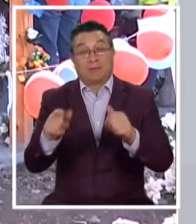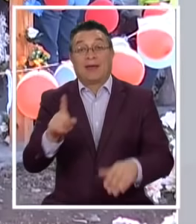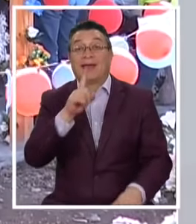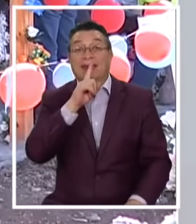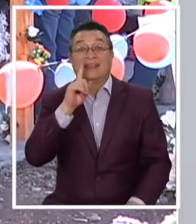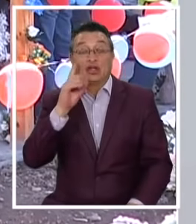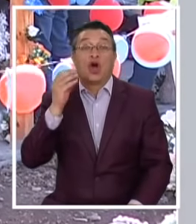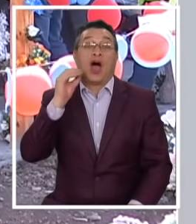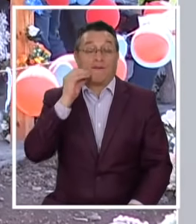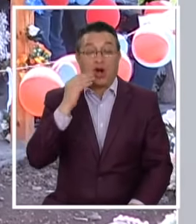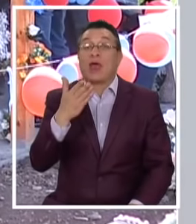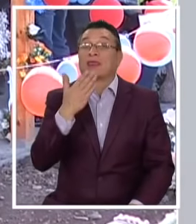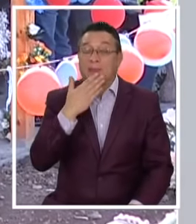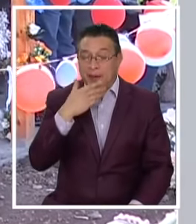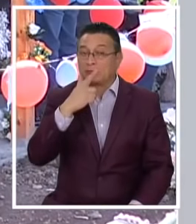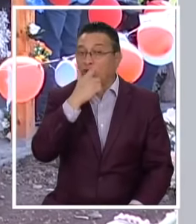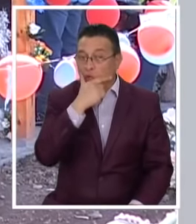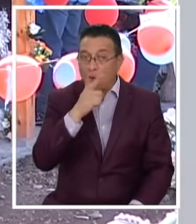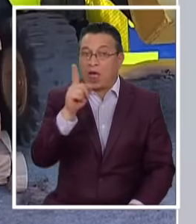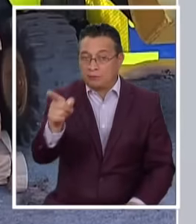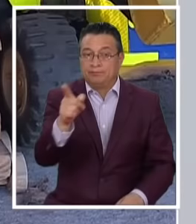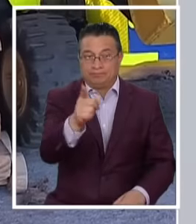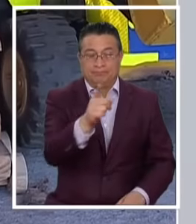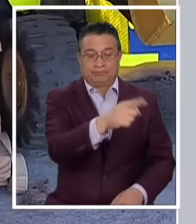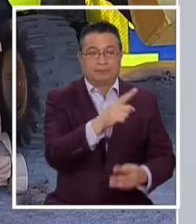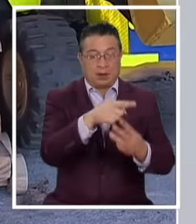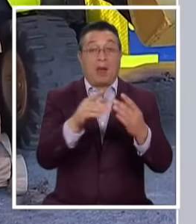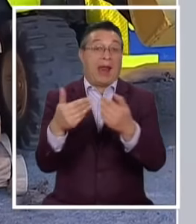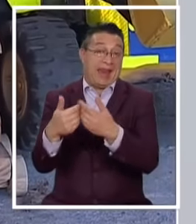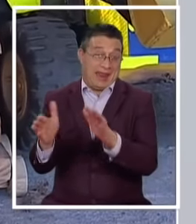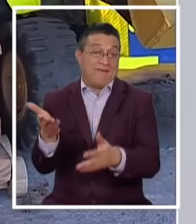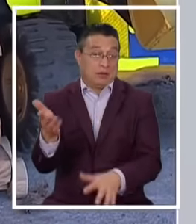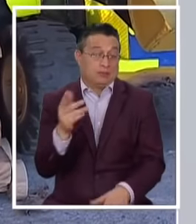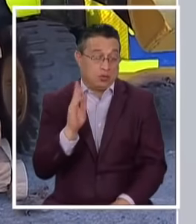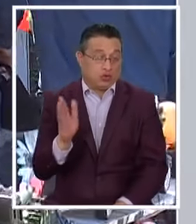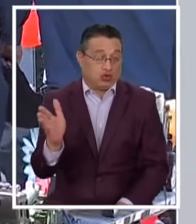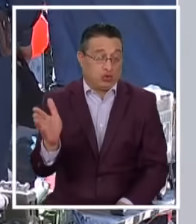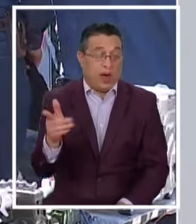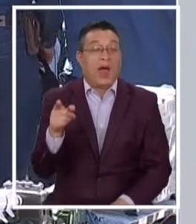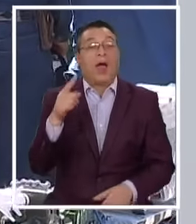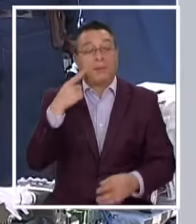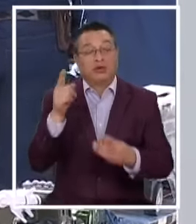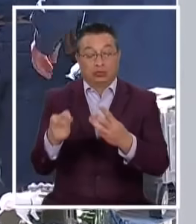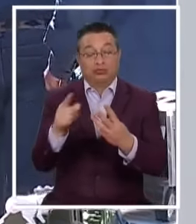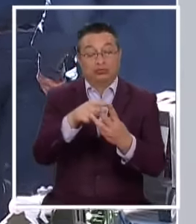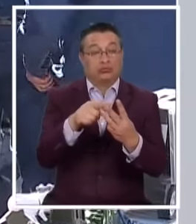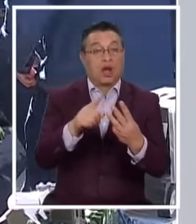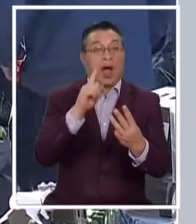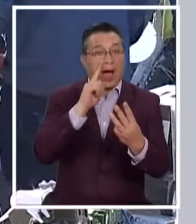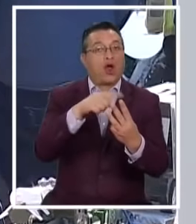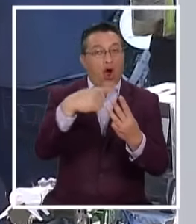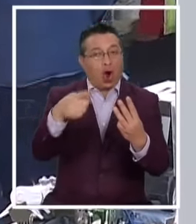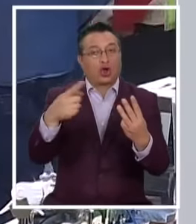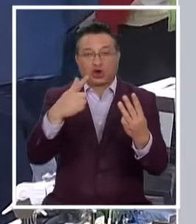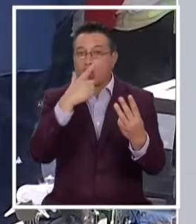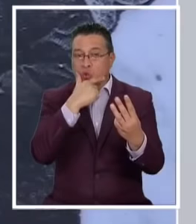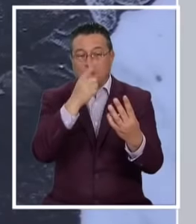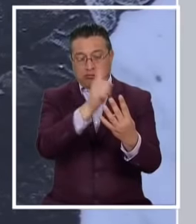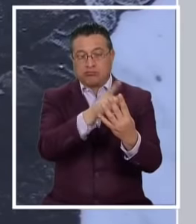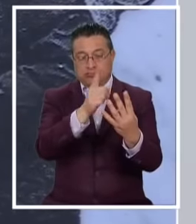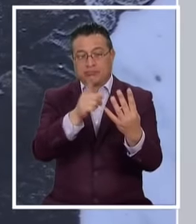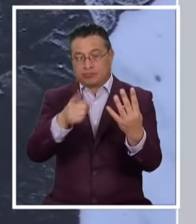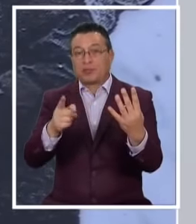recordemos Es el tío abuelo Jorge Escobar Escobar Quien está en libertad Aparte de este único imputado Entonces Habrían más sospechosos Más personas